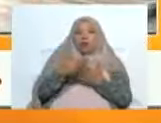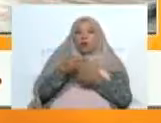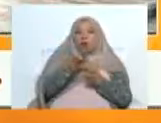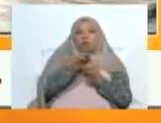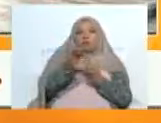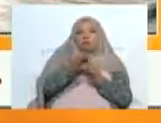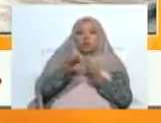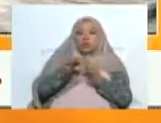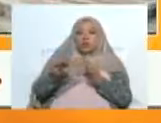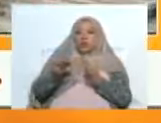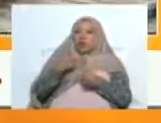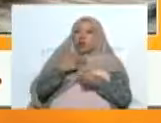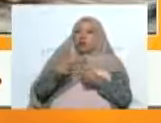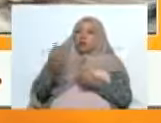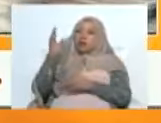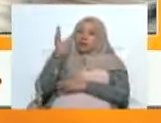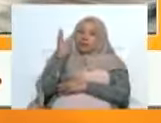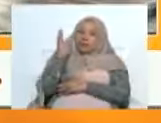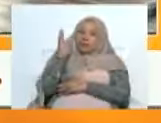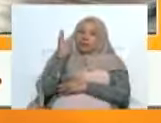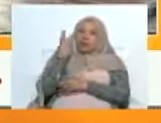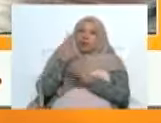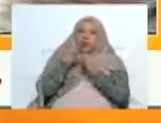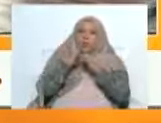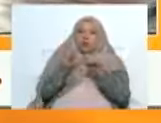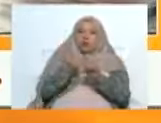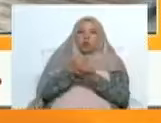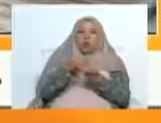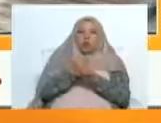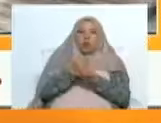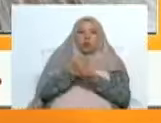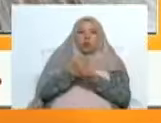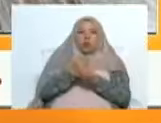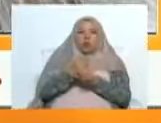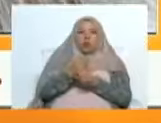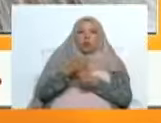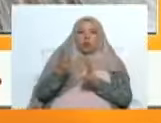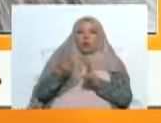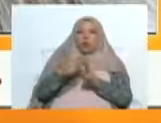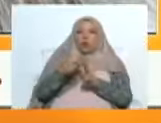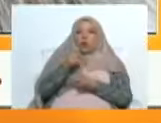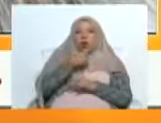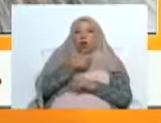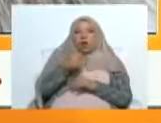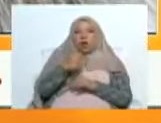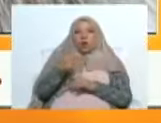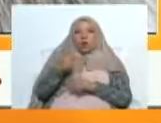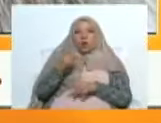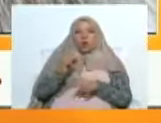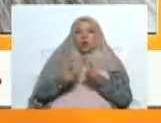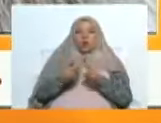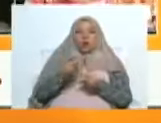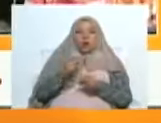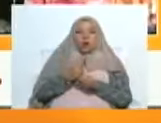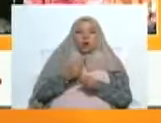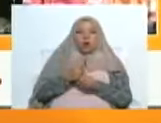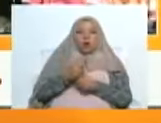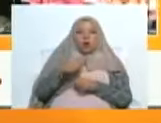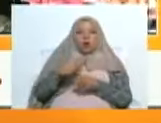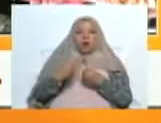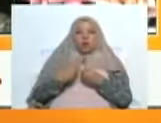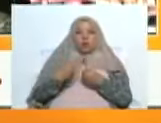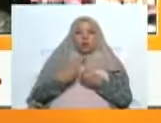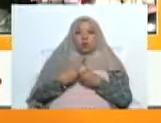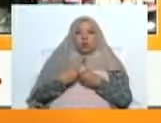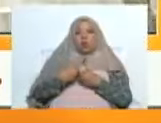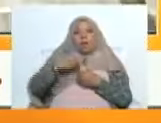Blanco, Iribarren, Ilbanar, todo el territorio. Encontrándonos con cada uno de los tamunangueros que residen allí. Con los